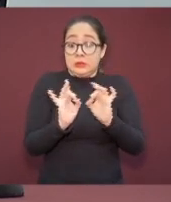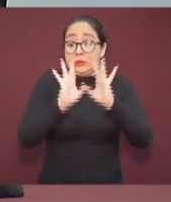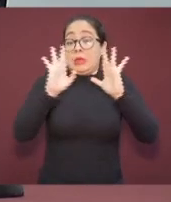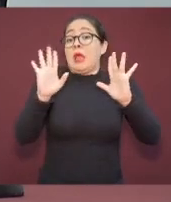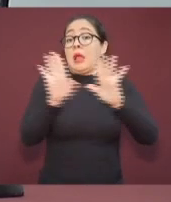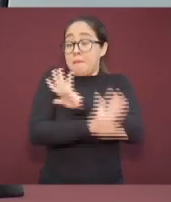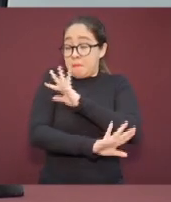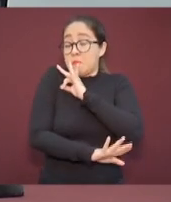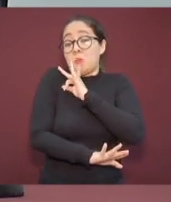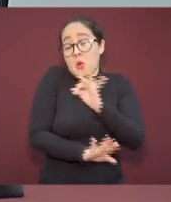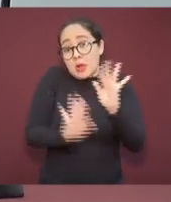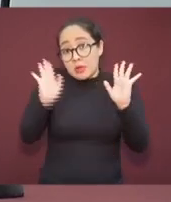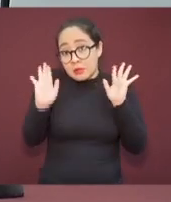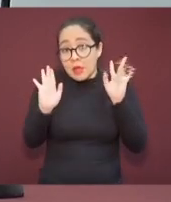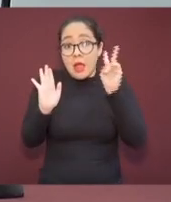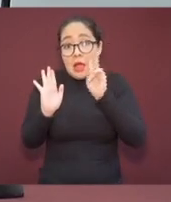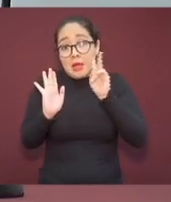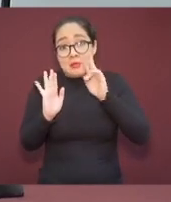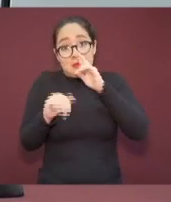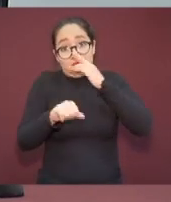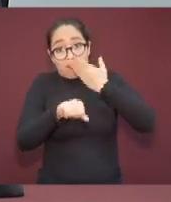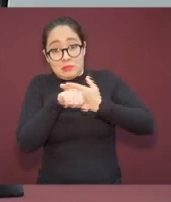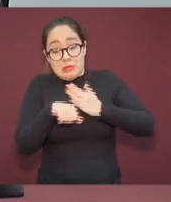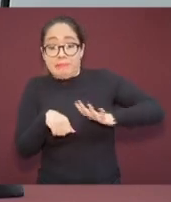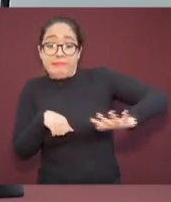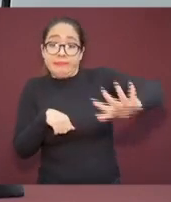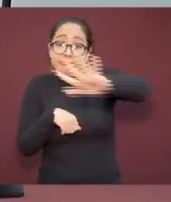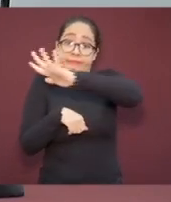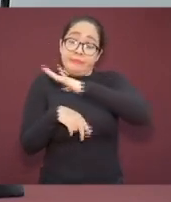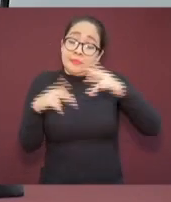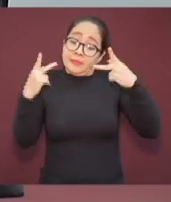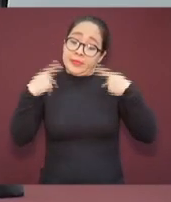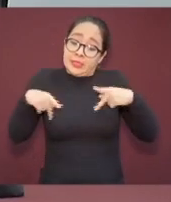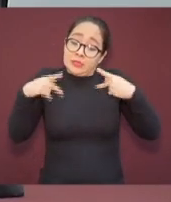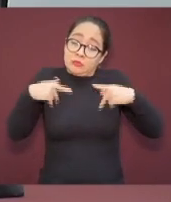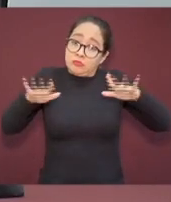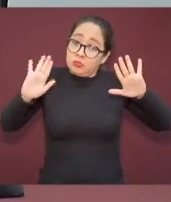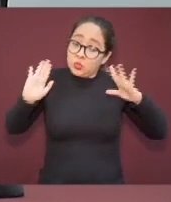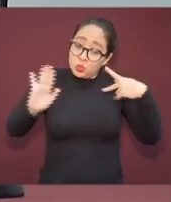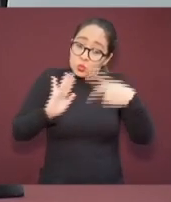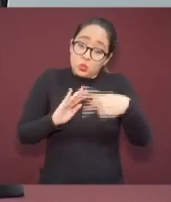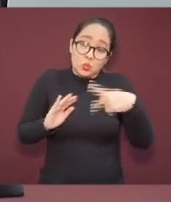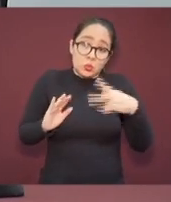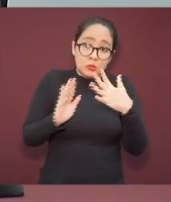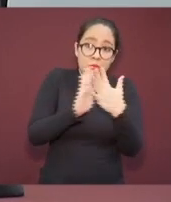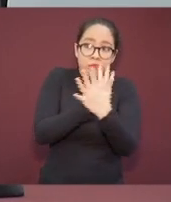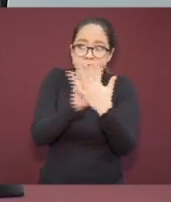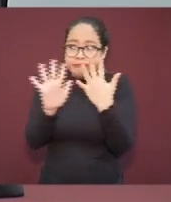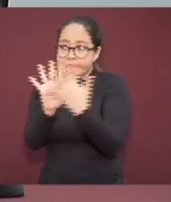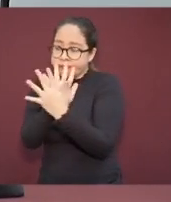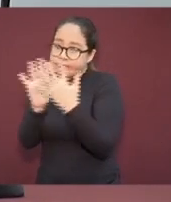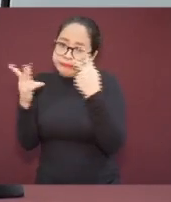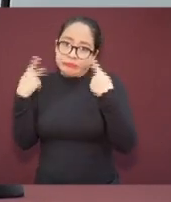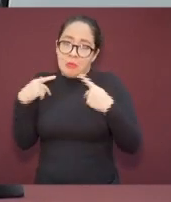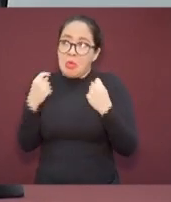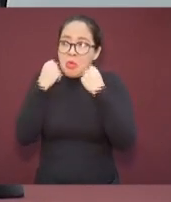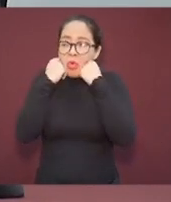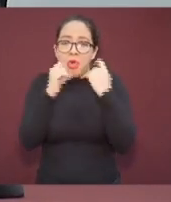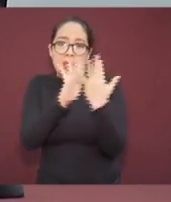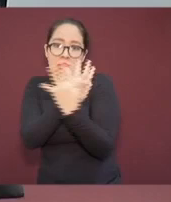social y de la movilidad entre municipios de las personas.